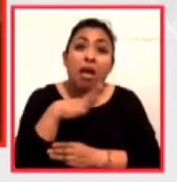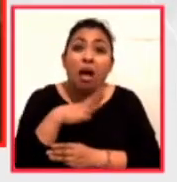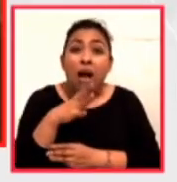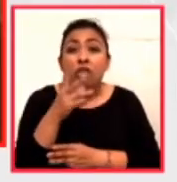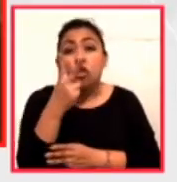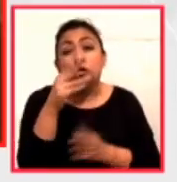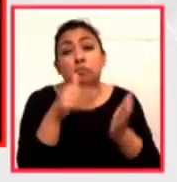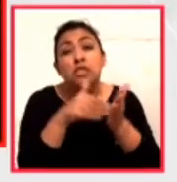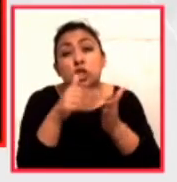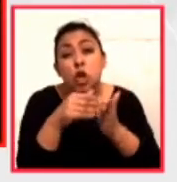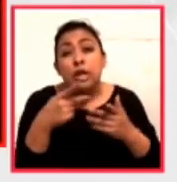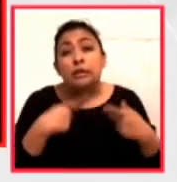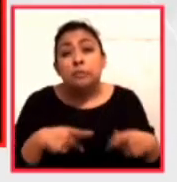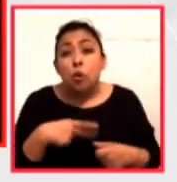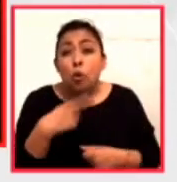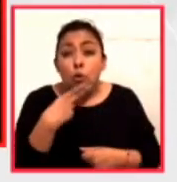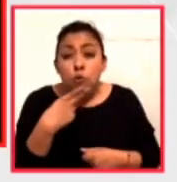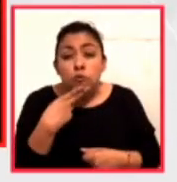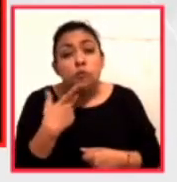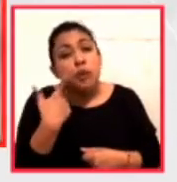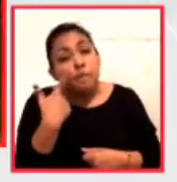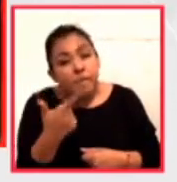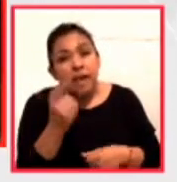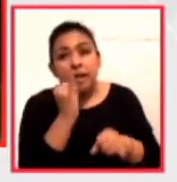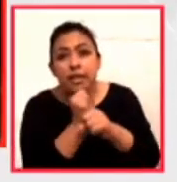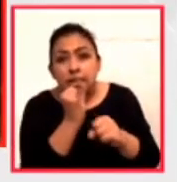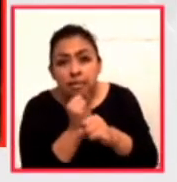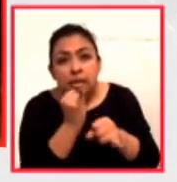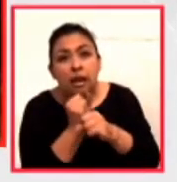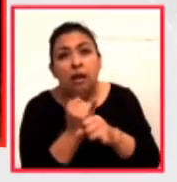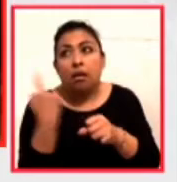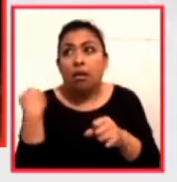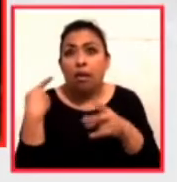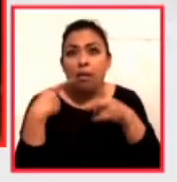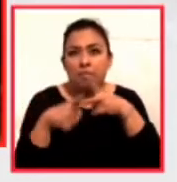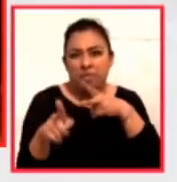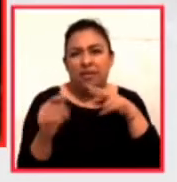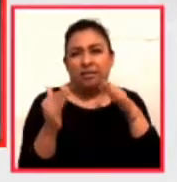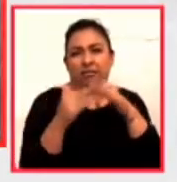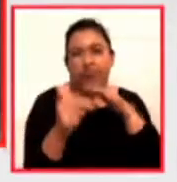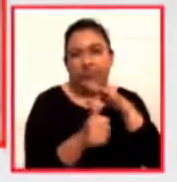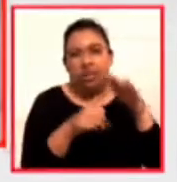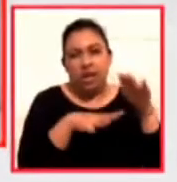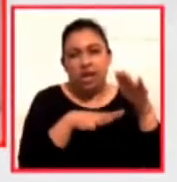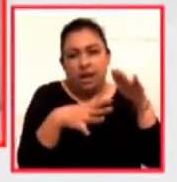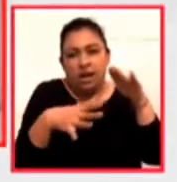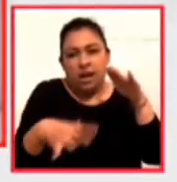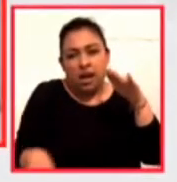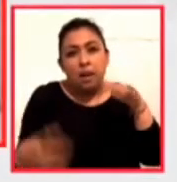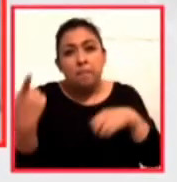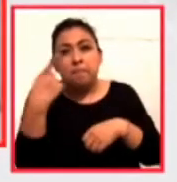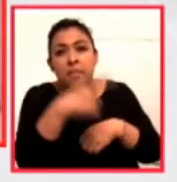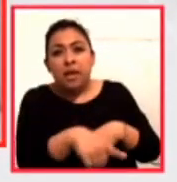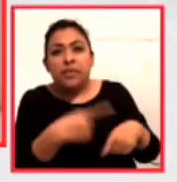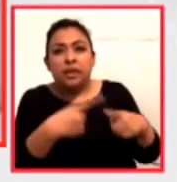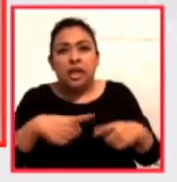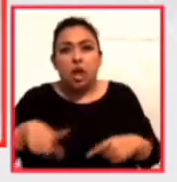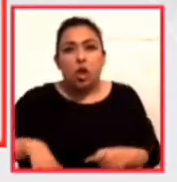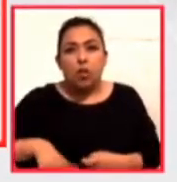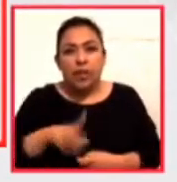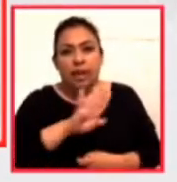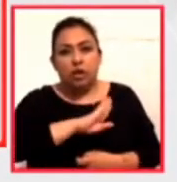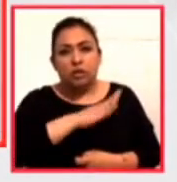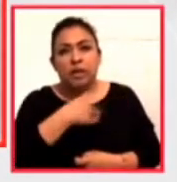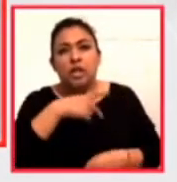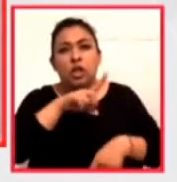millones de usuarios que han visitado su colección desde el inicio del confinamiento general, ordenado por el gobierno español el 14